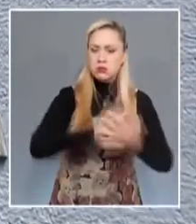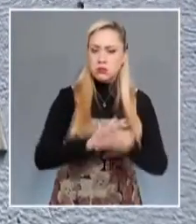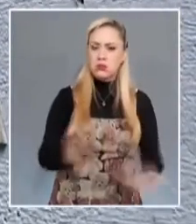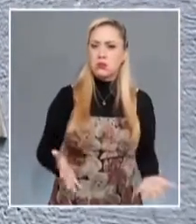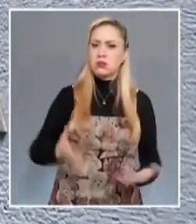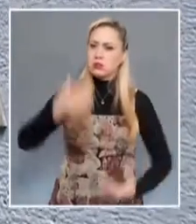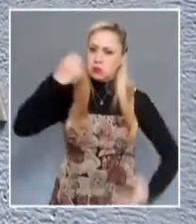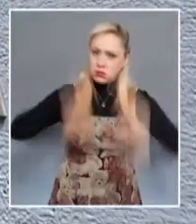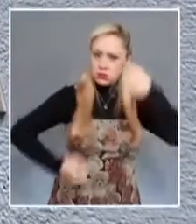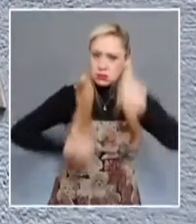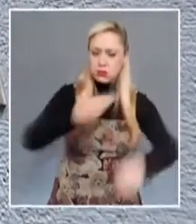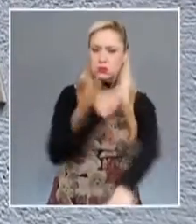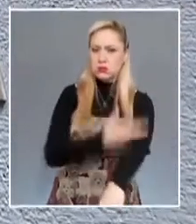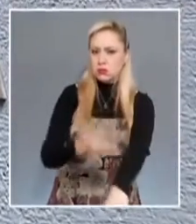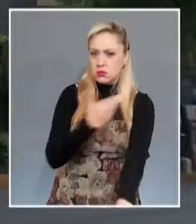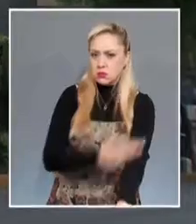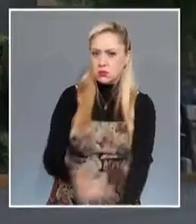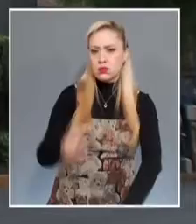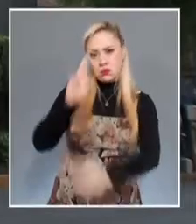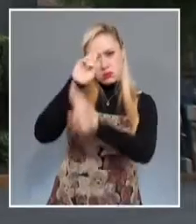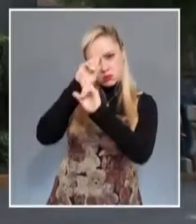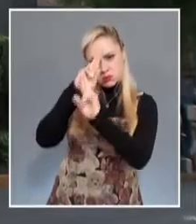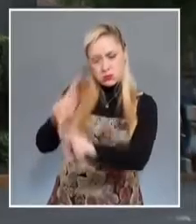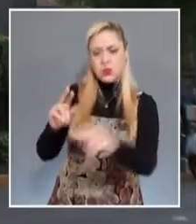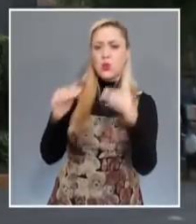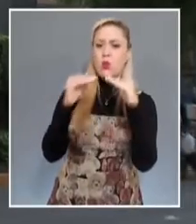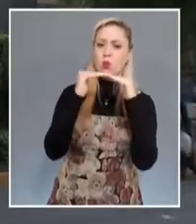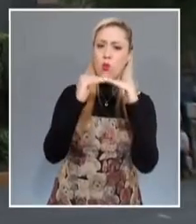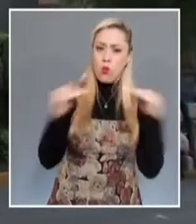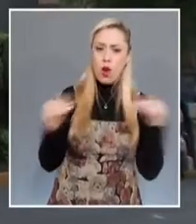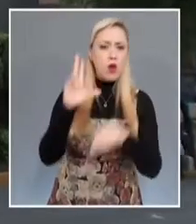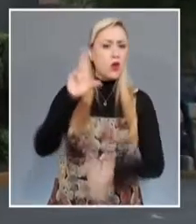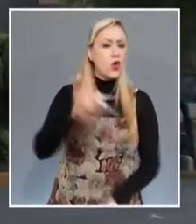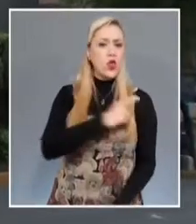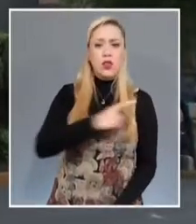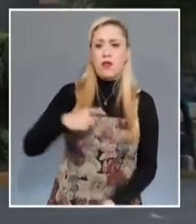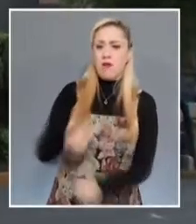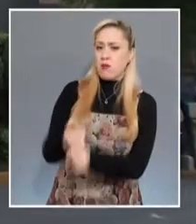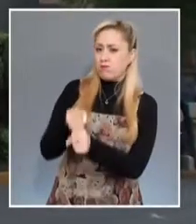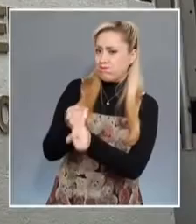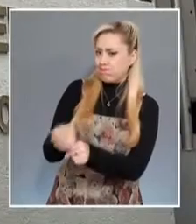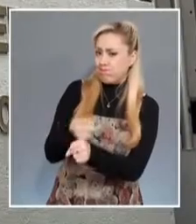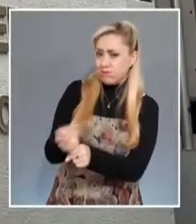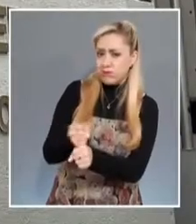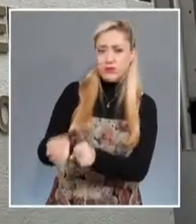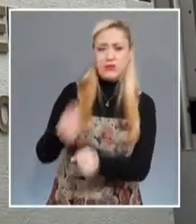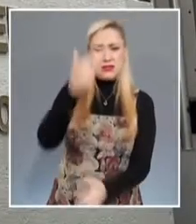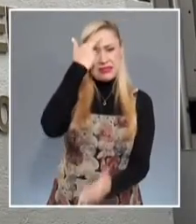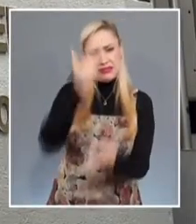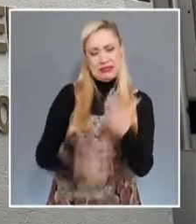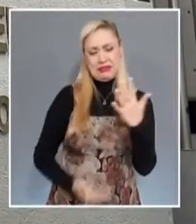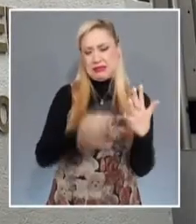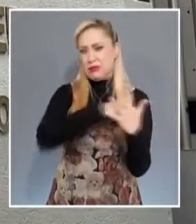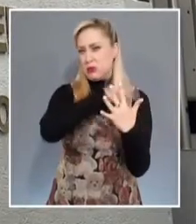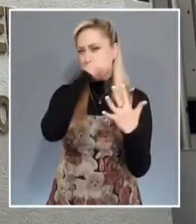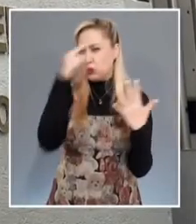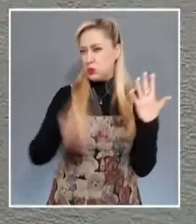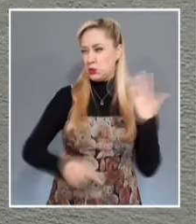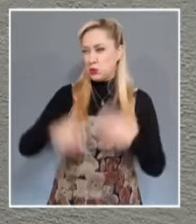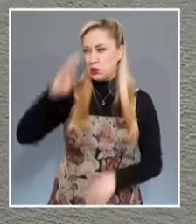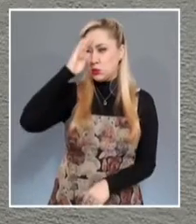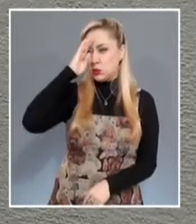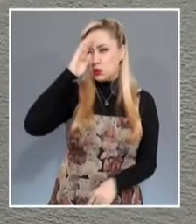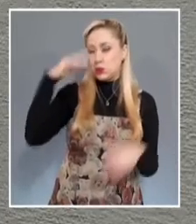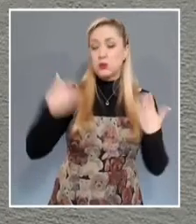protección a la honra, igualdad ante la ley y a no ser objeto de tortura, entre otras violaciones. Se trata de un paso